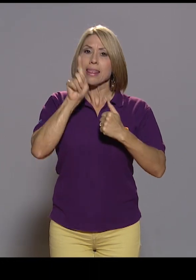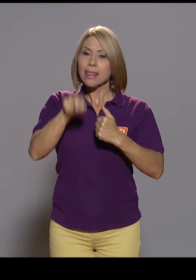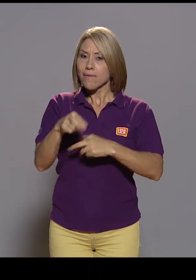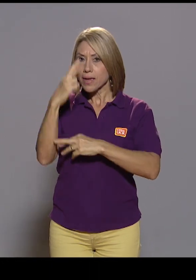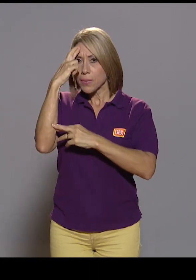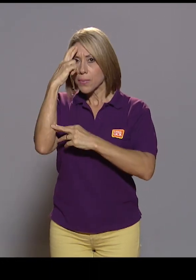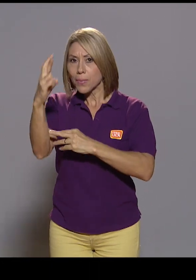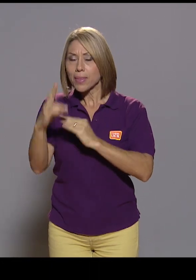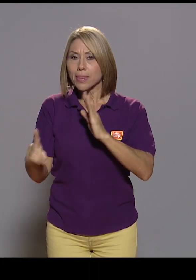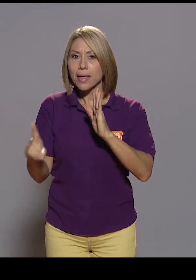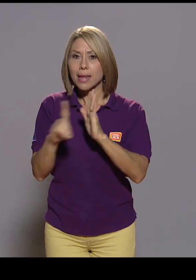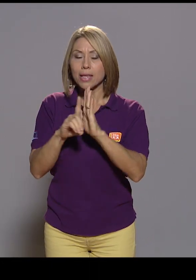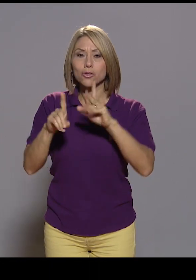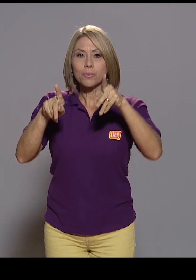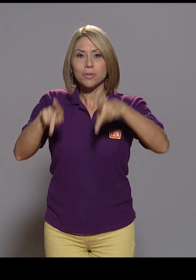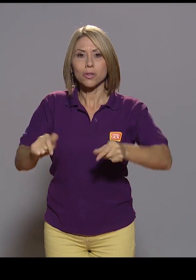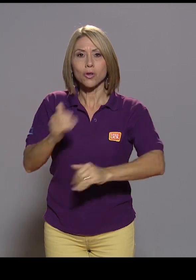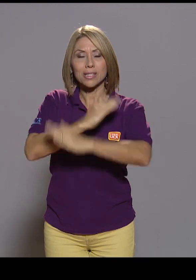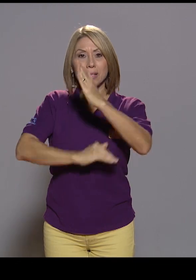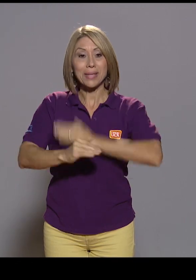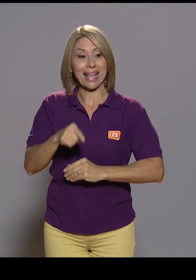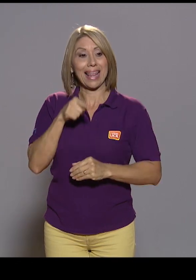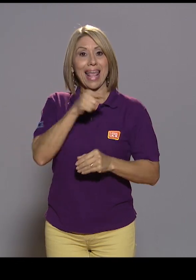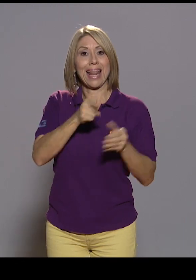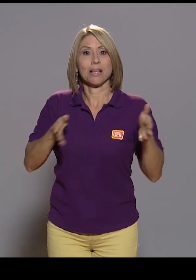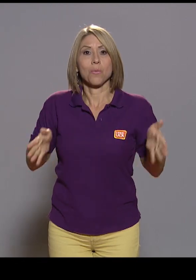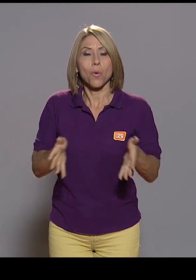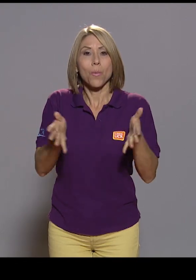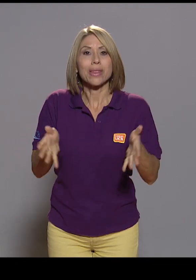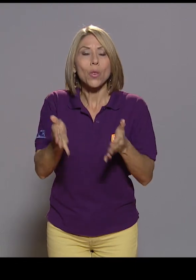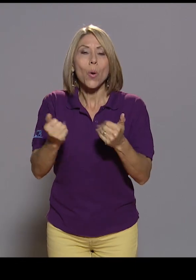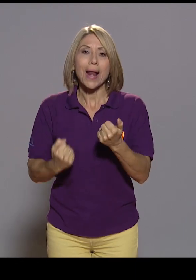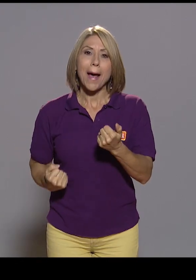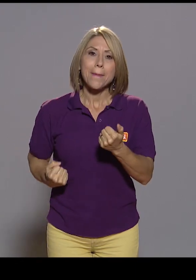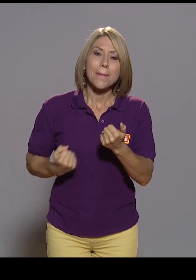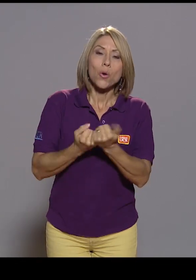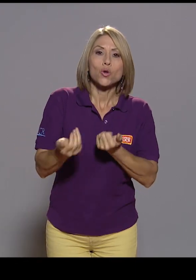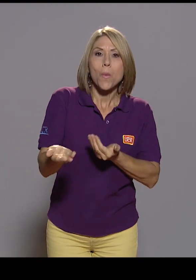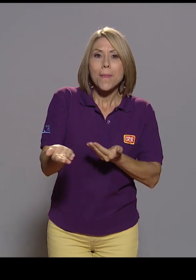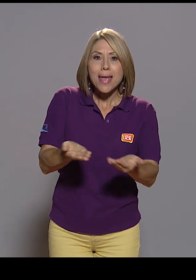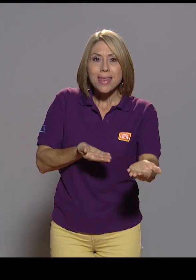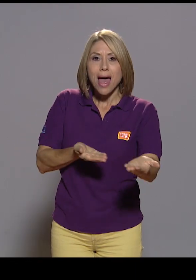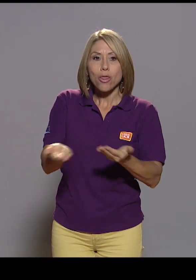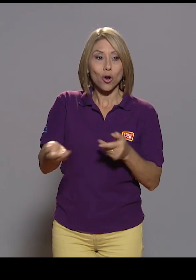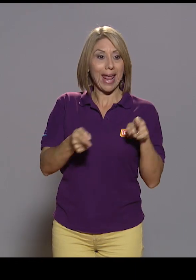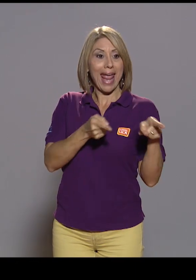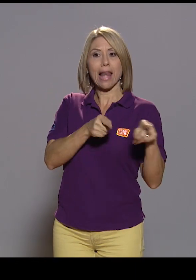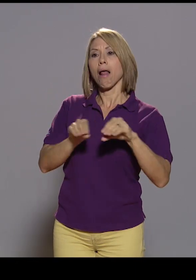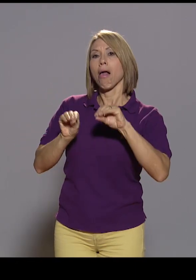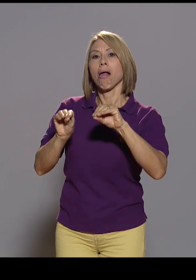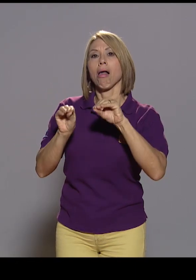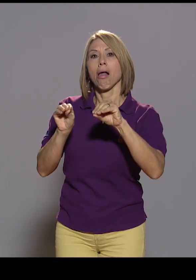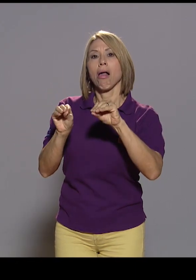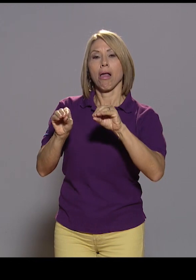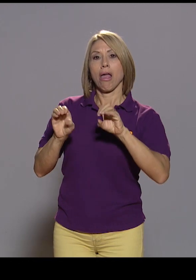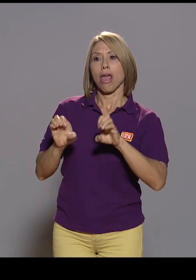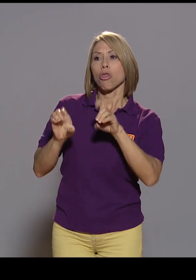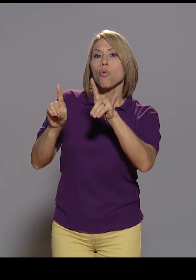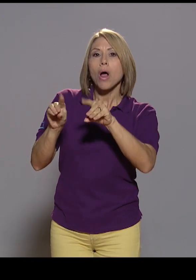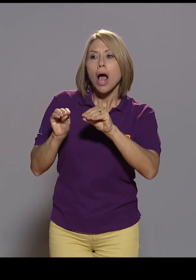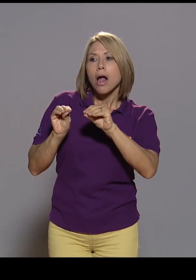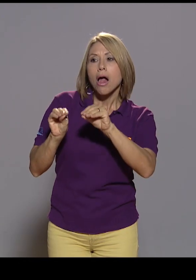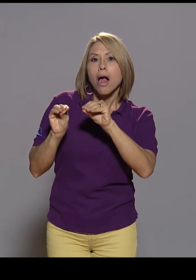discapacidad, ¿verdad? El asistente es un promotor, es un apoyo, es un mediador, no es alguien que educa, no es alguien que